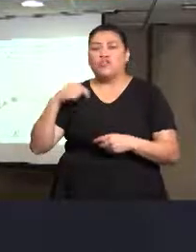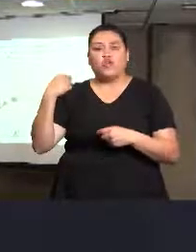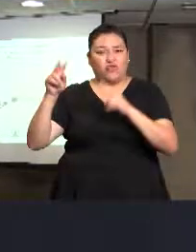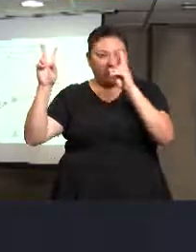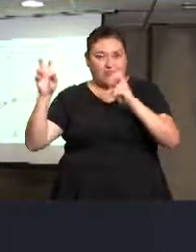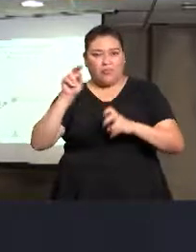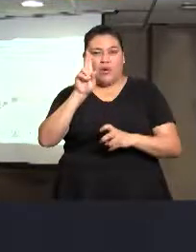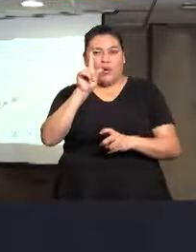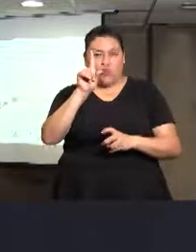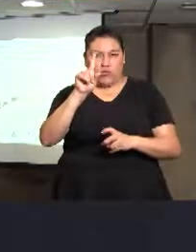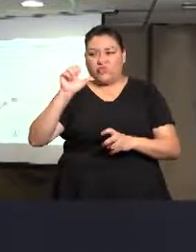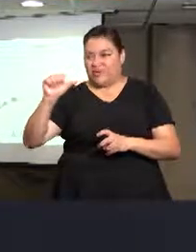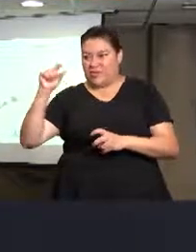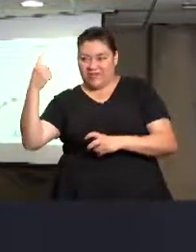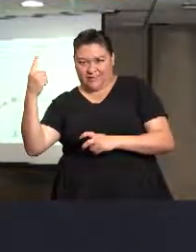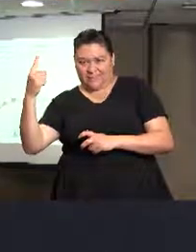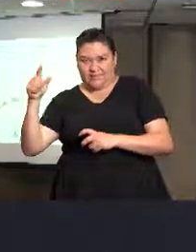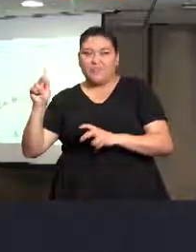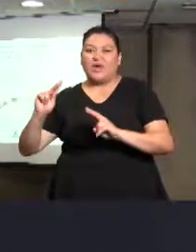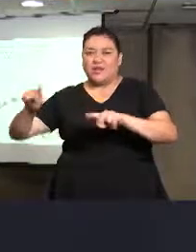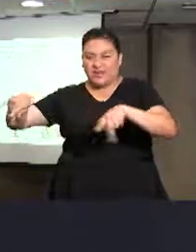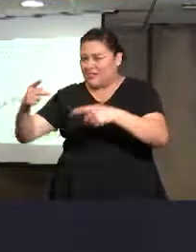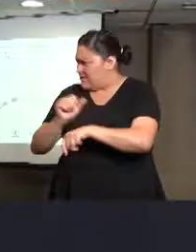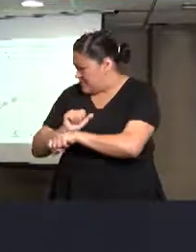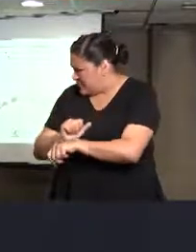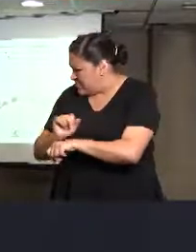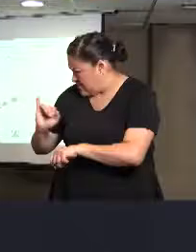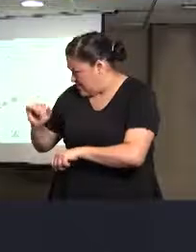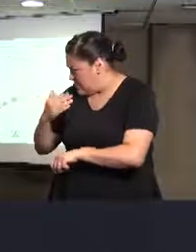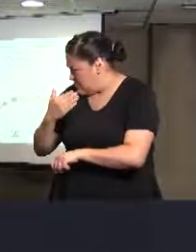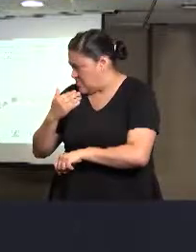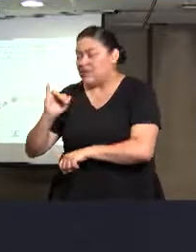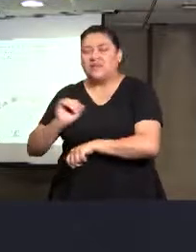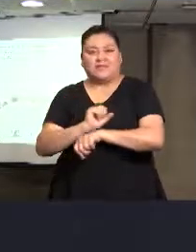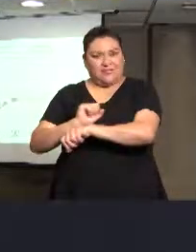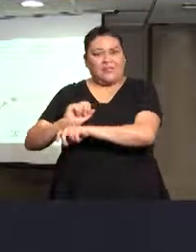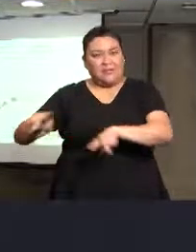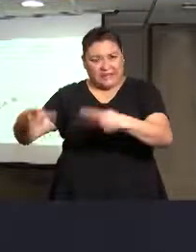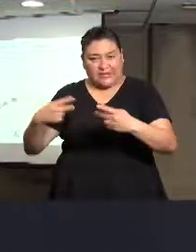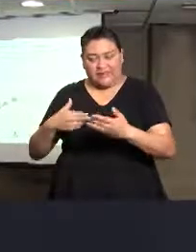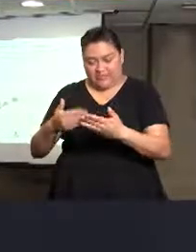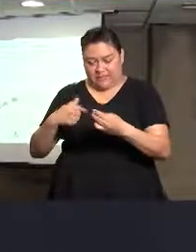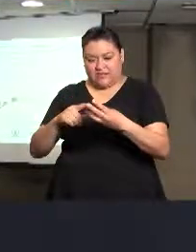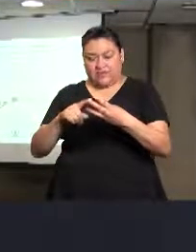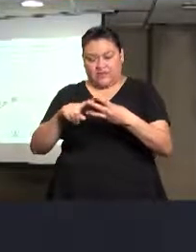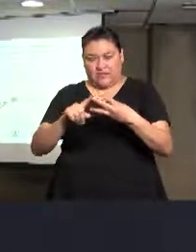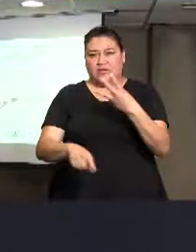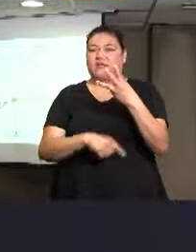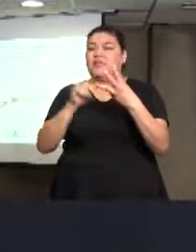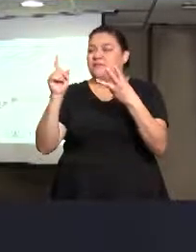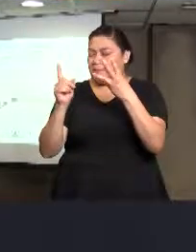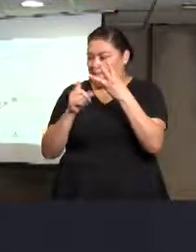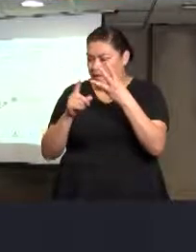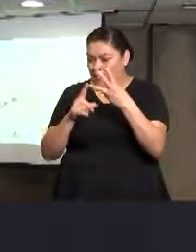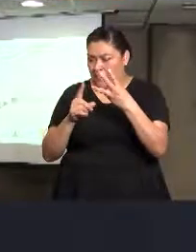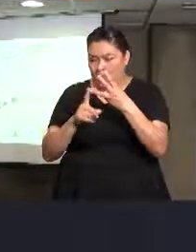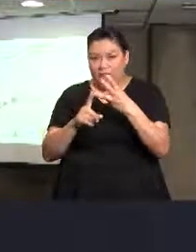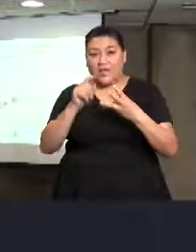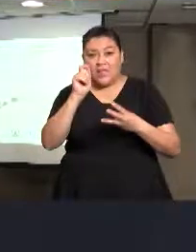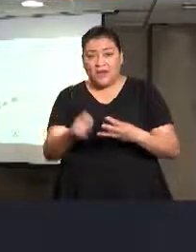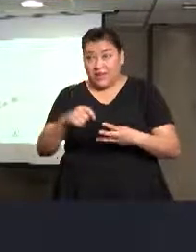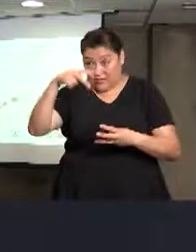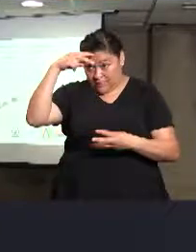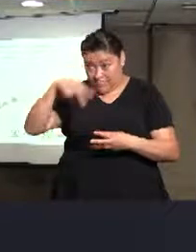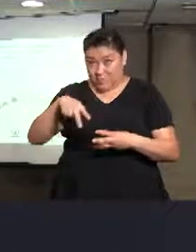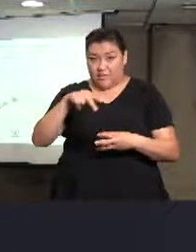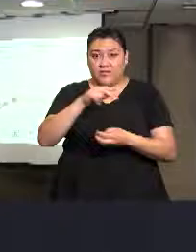contra la Esclavitud y evidentemente con el Consejo Ciudadano de la